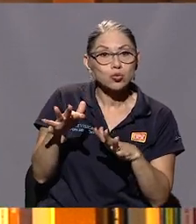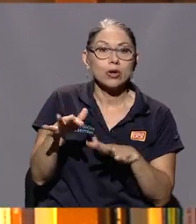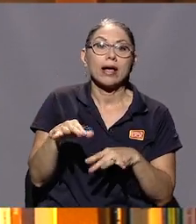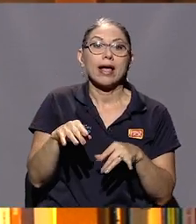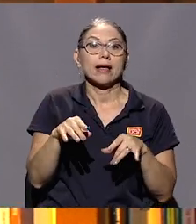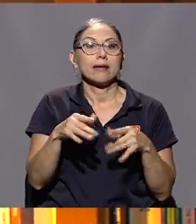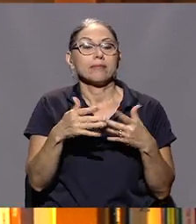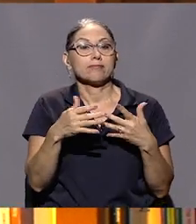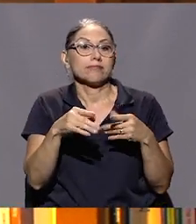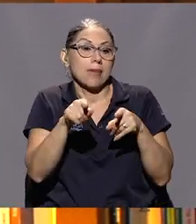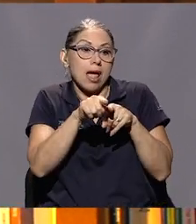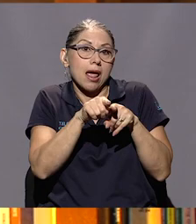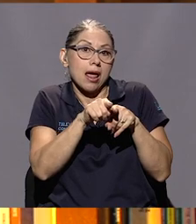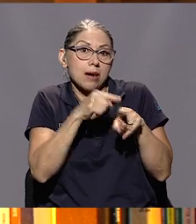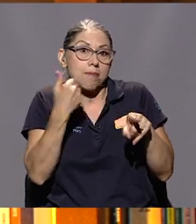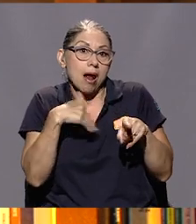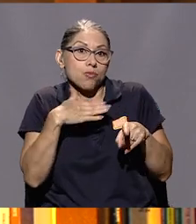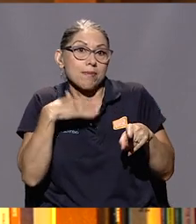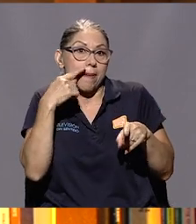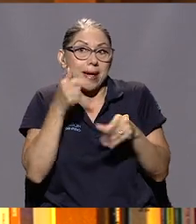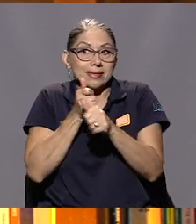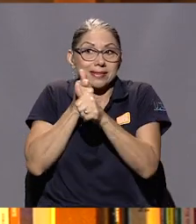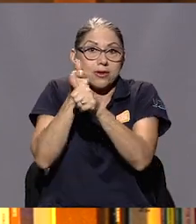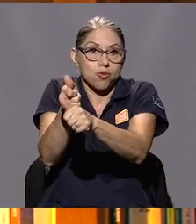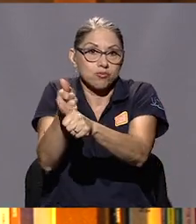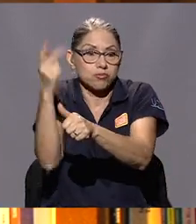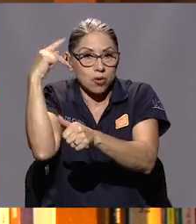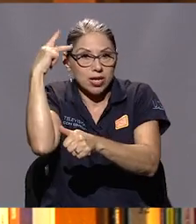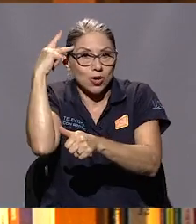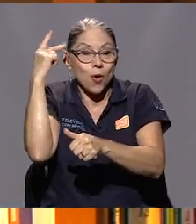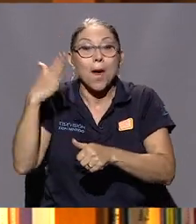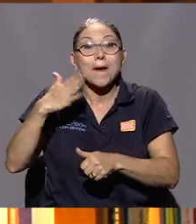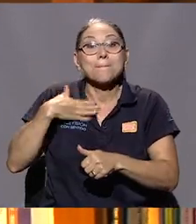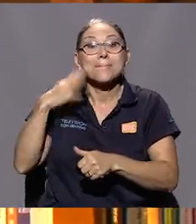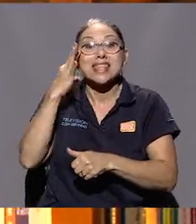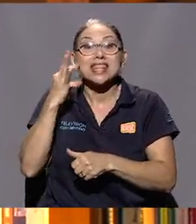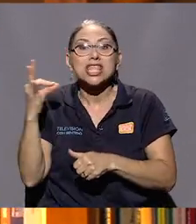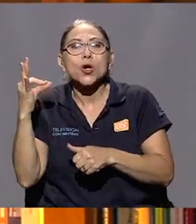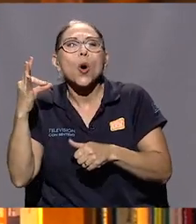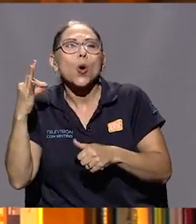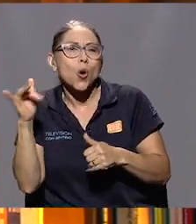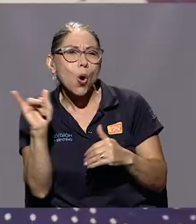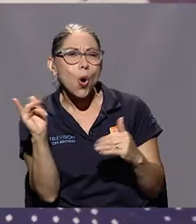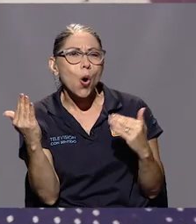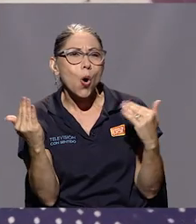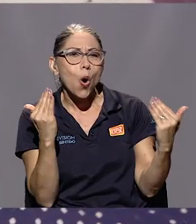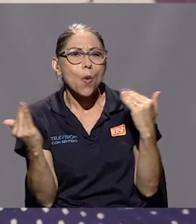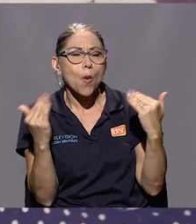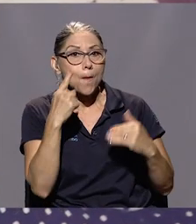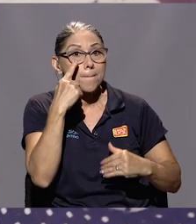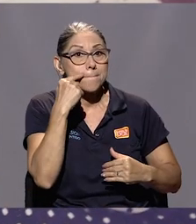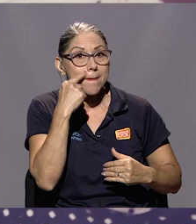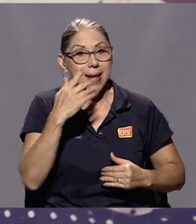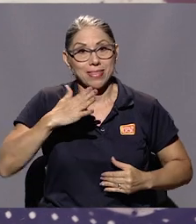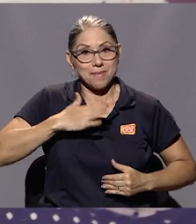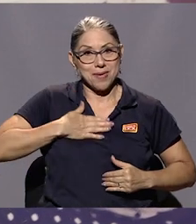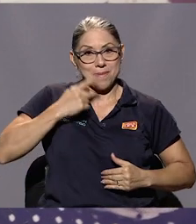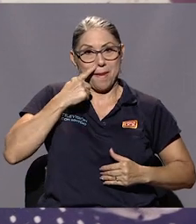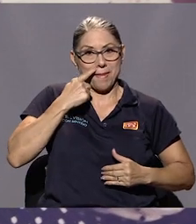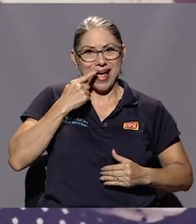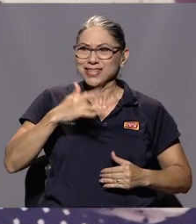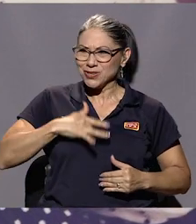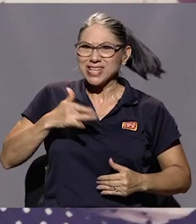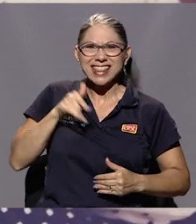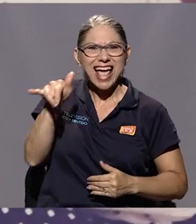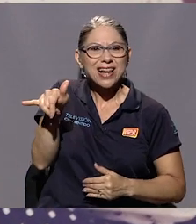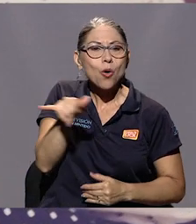político, y mi tío Manuel fungió como papá de él. Entonces quizás eso sí